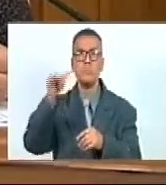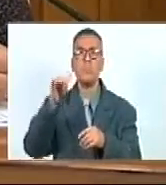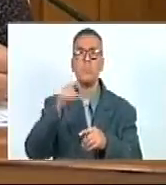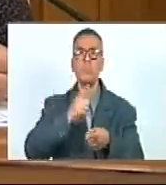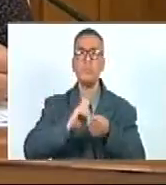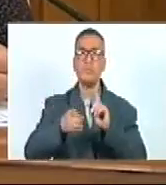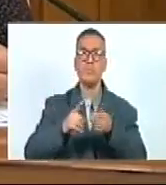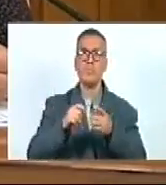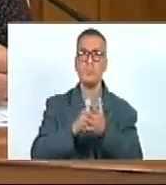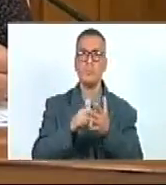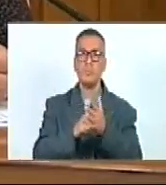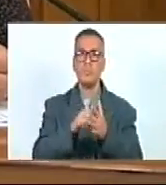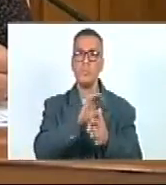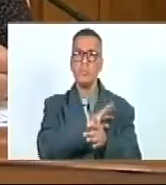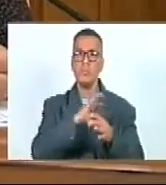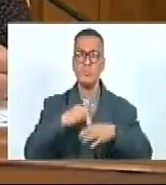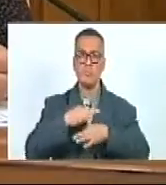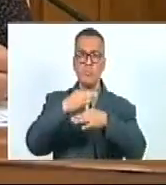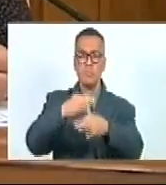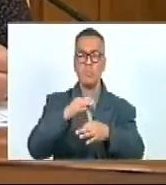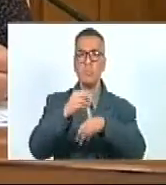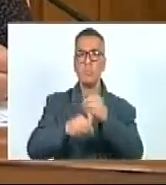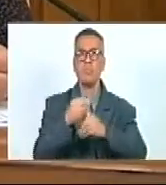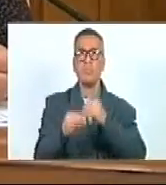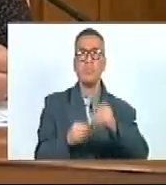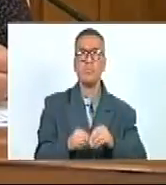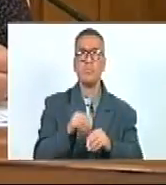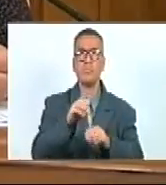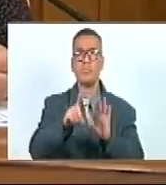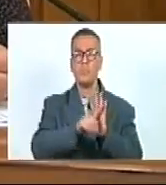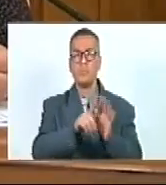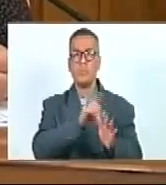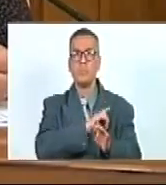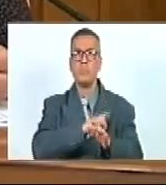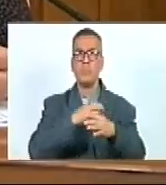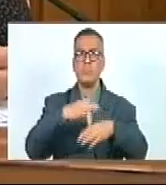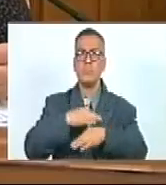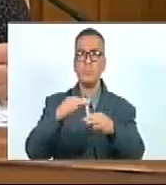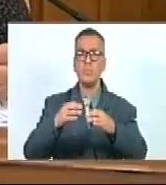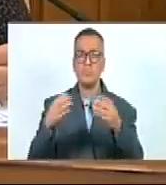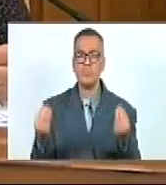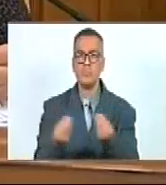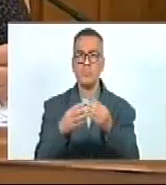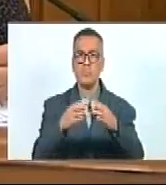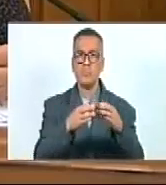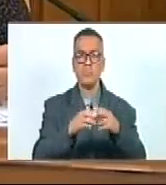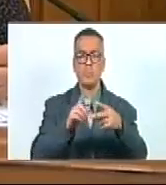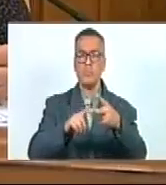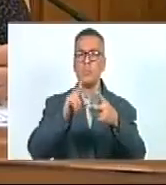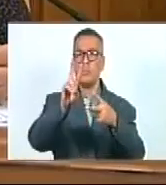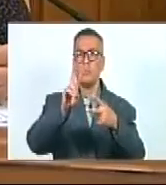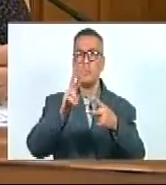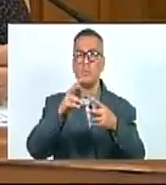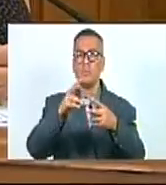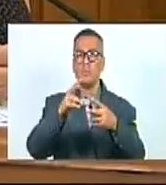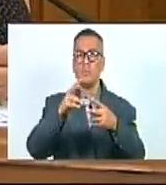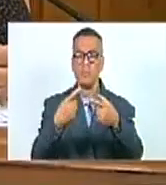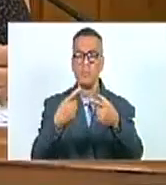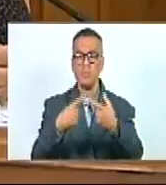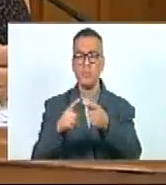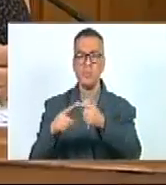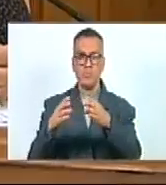asuntos de su propio interés o relacionados con derechos o intereses colectivos. 2. Colectivamente.